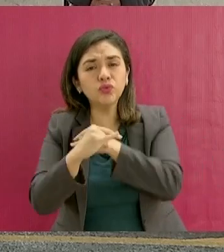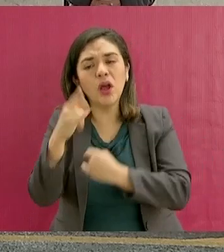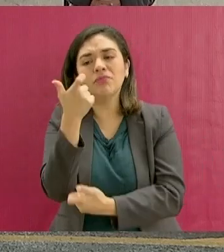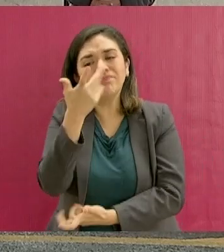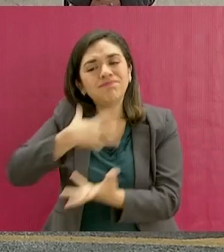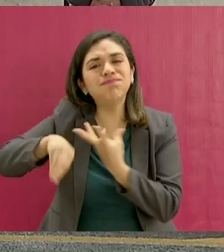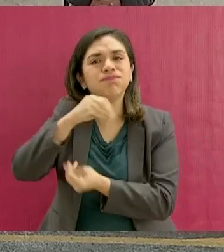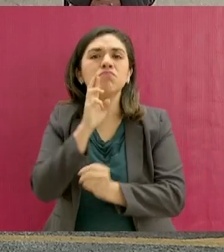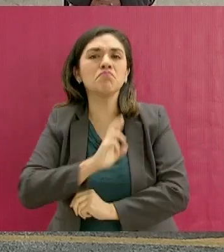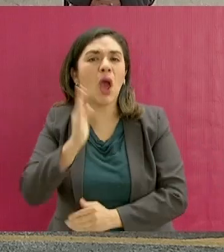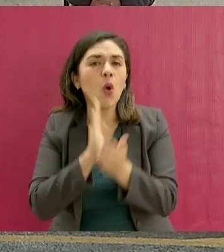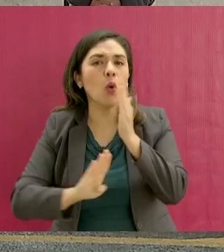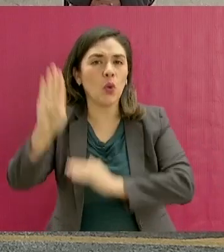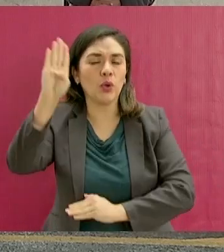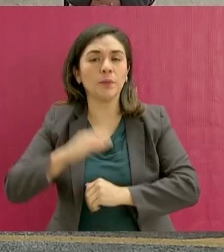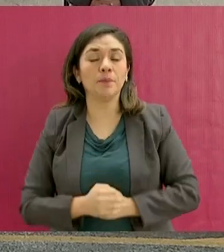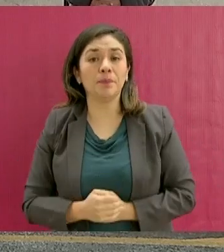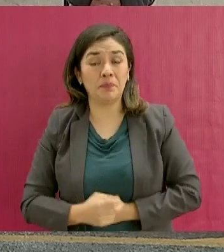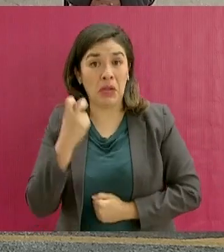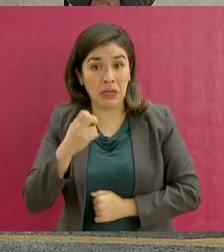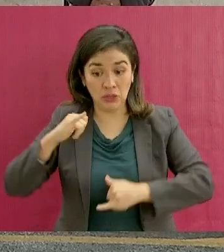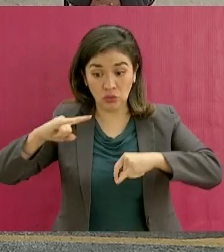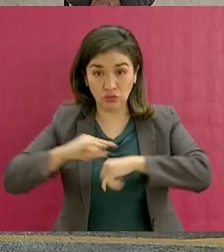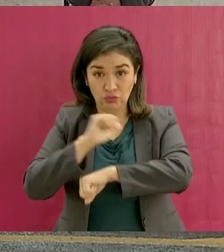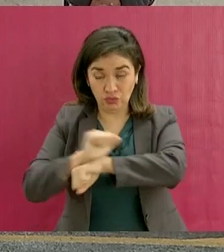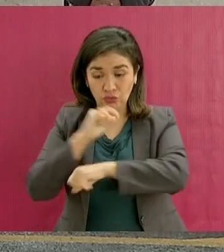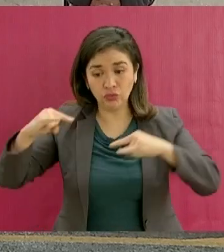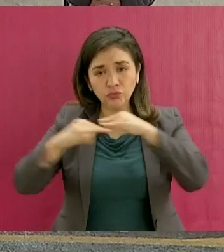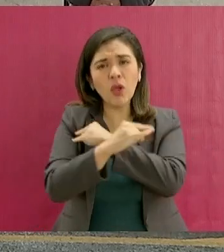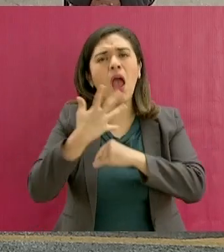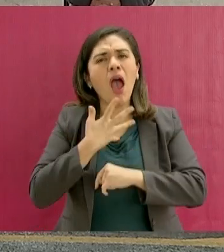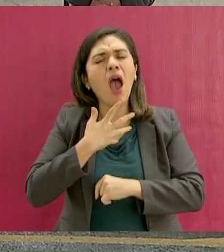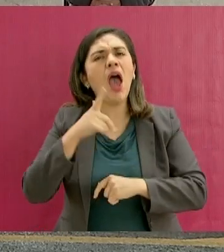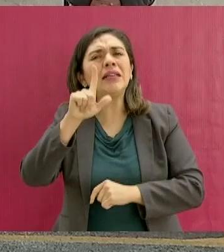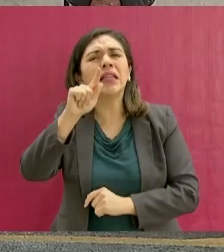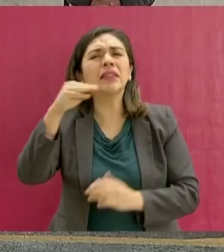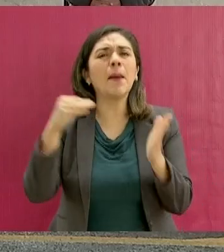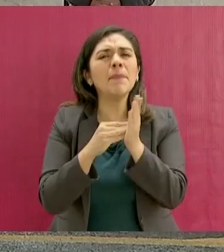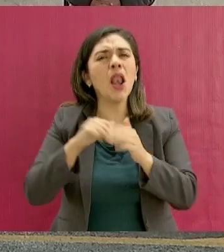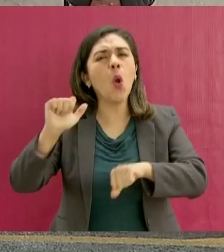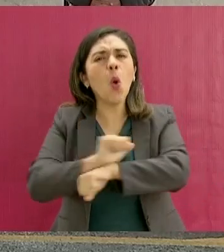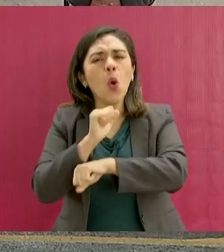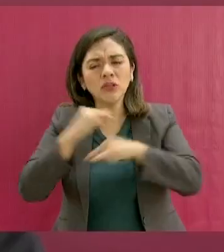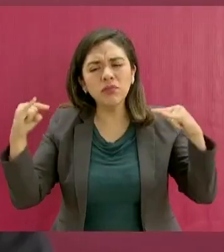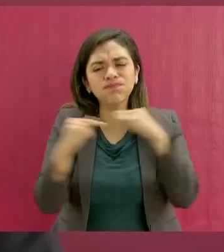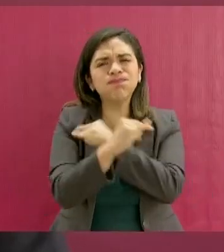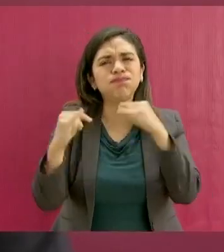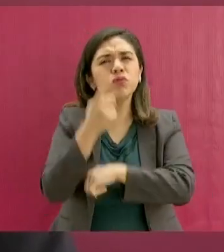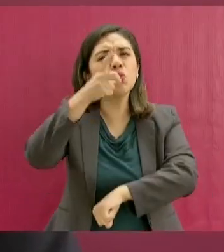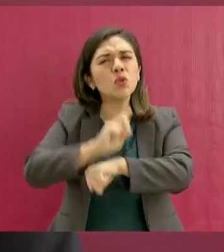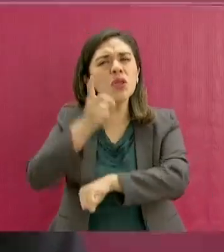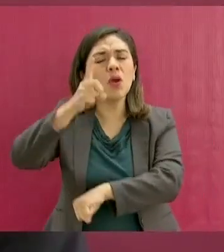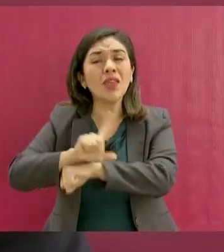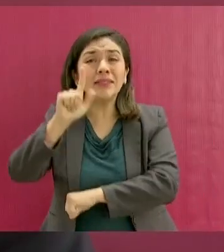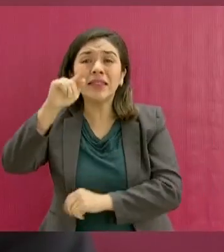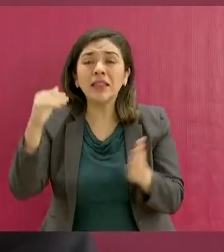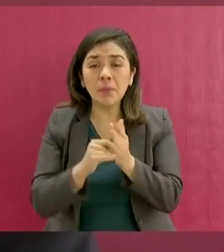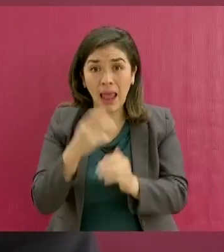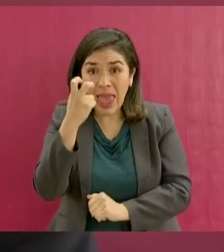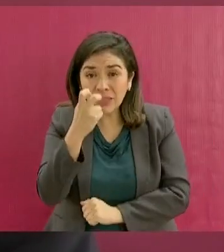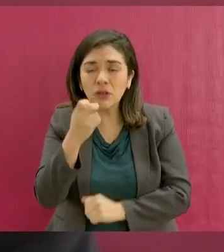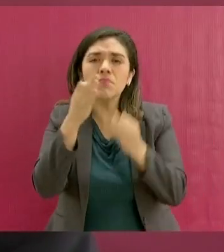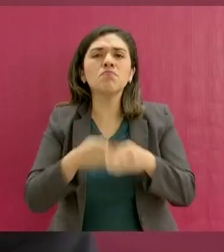economía. En este tramo circulan 70 mil vehículos diariamente y es clave para